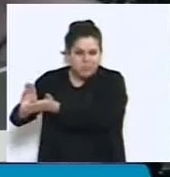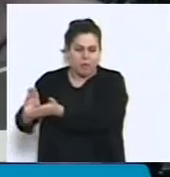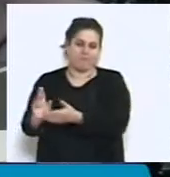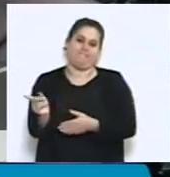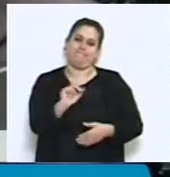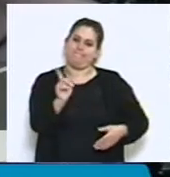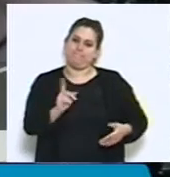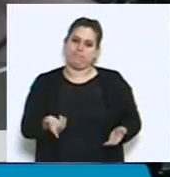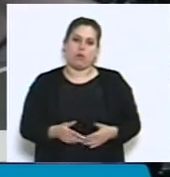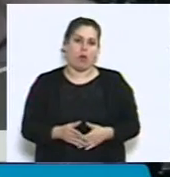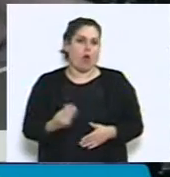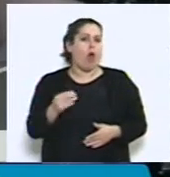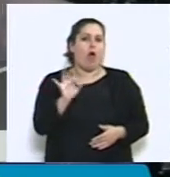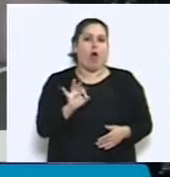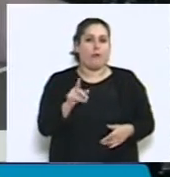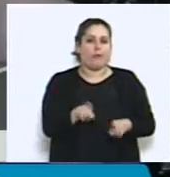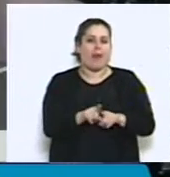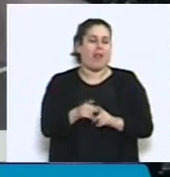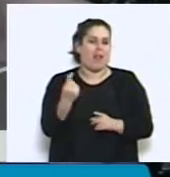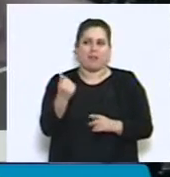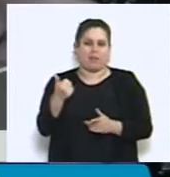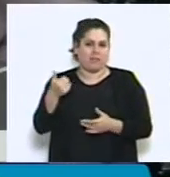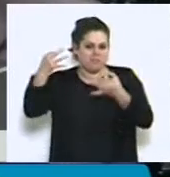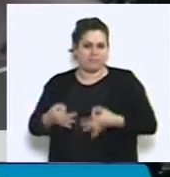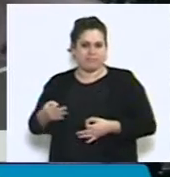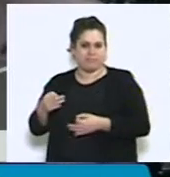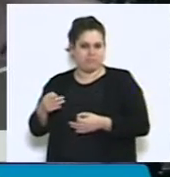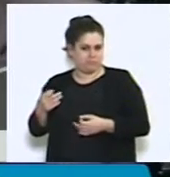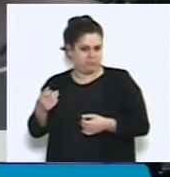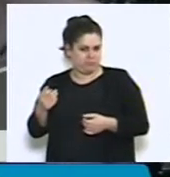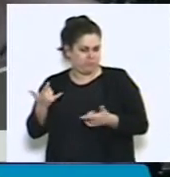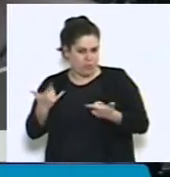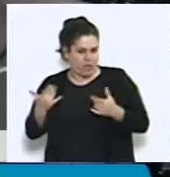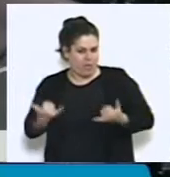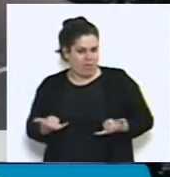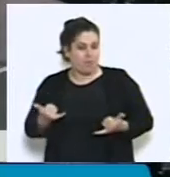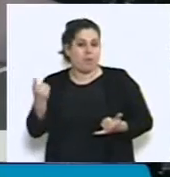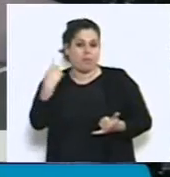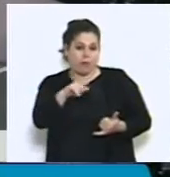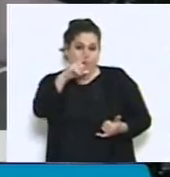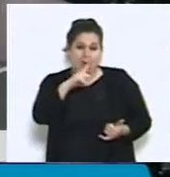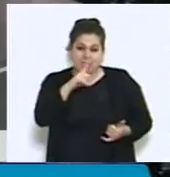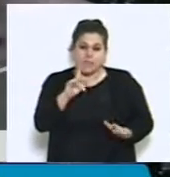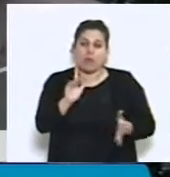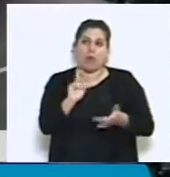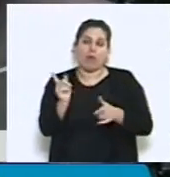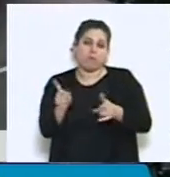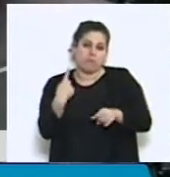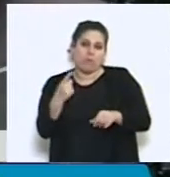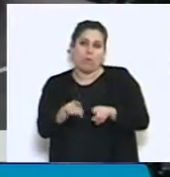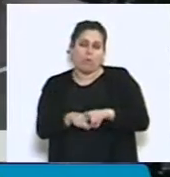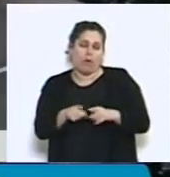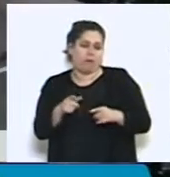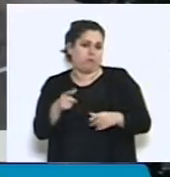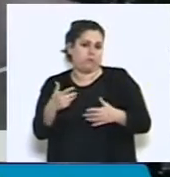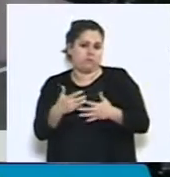Sea porque la financiación no es adecuada, pero en definitiva lo que pareciera es que se está renegando y no se lo quiere